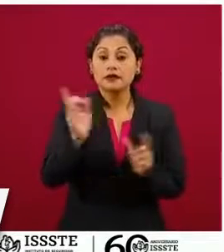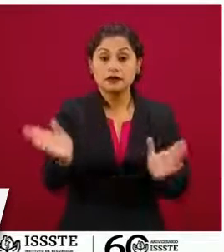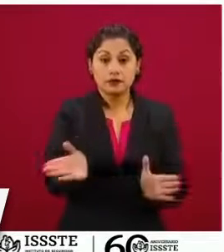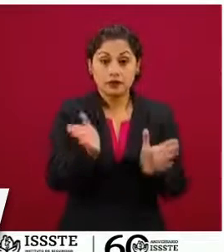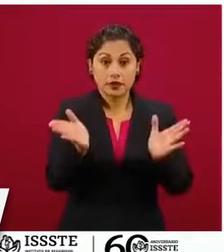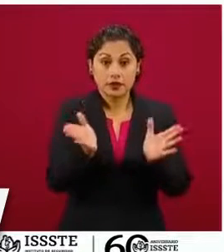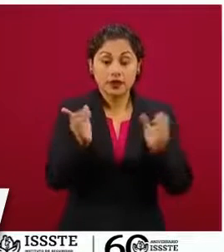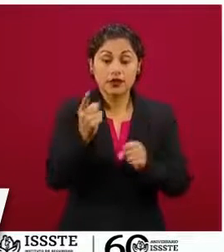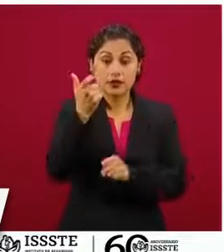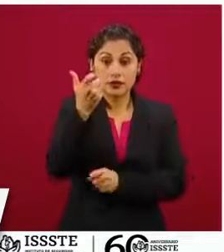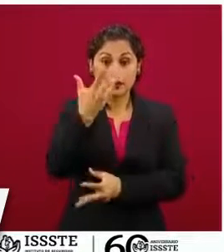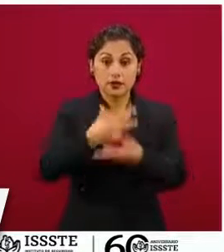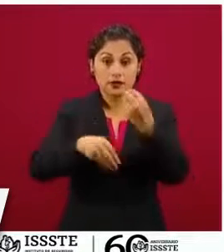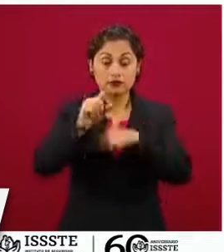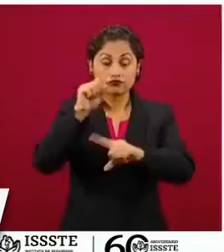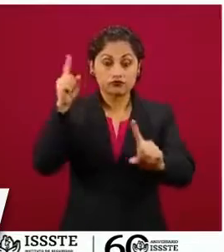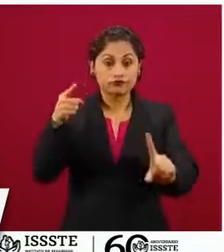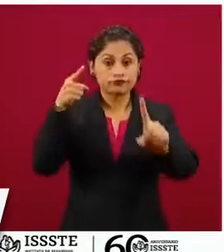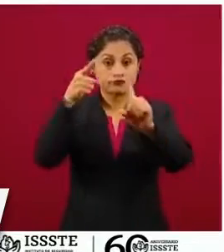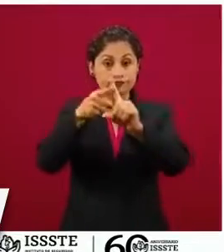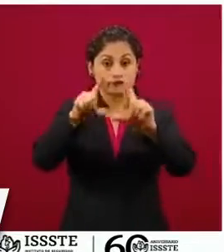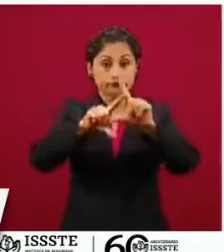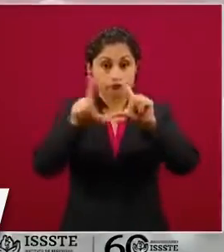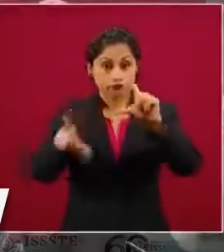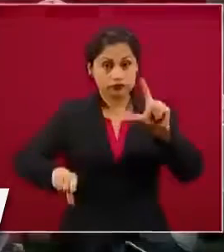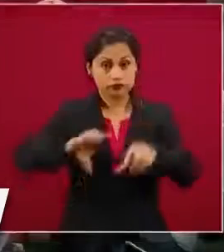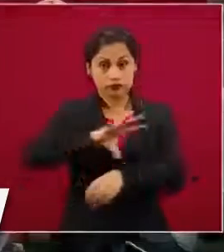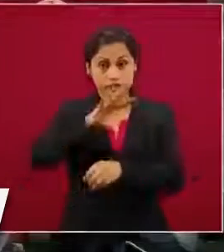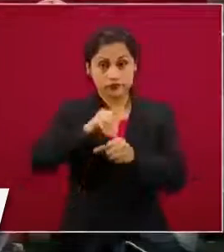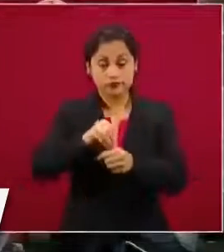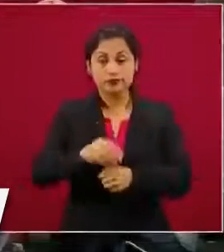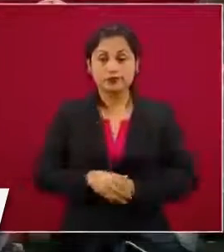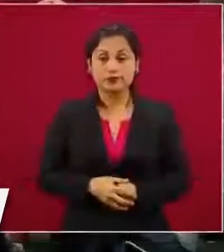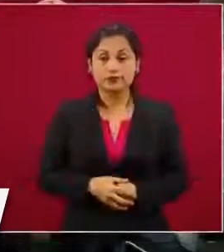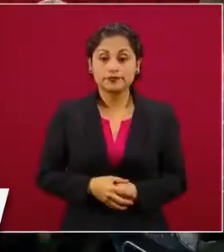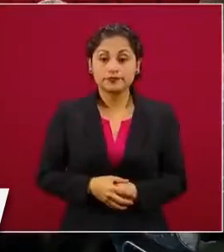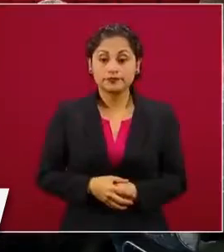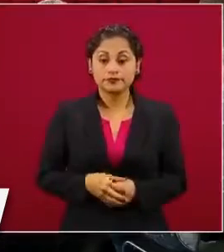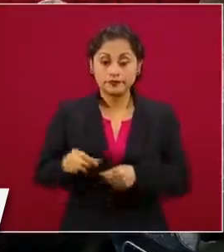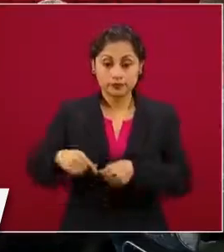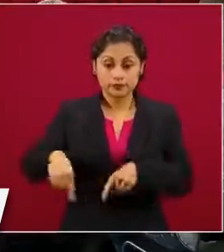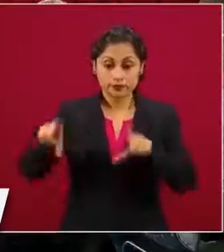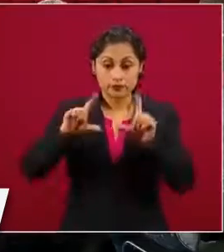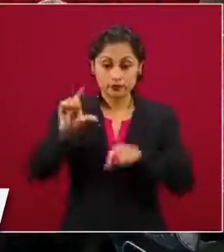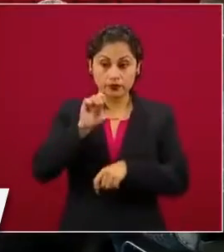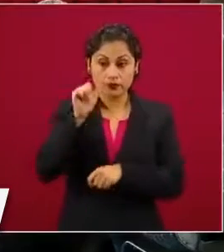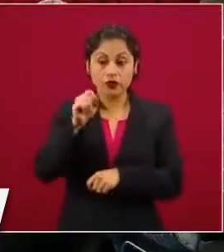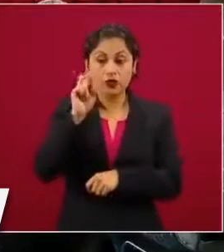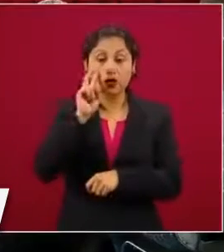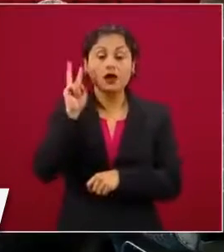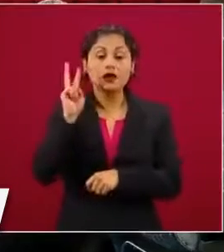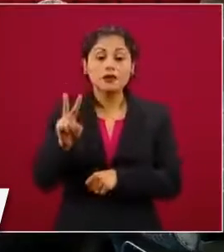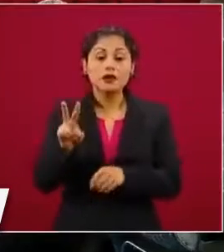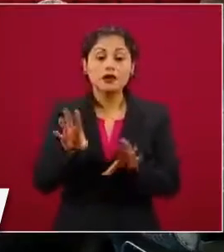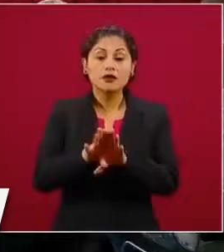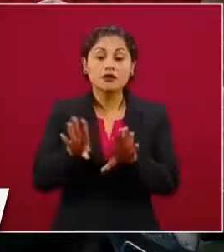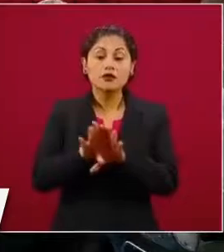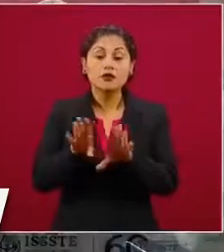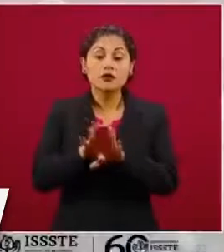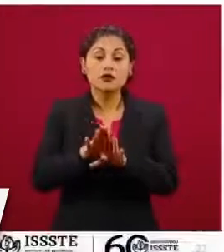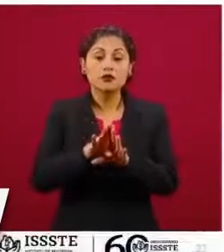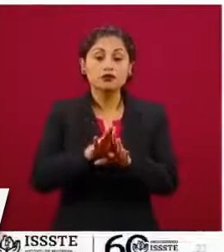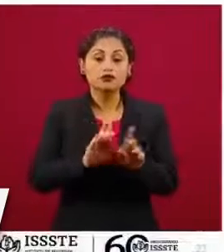reactivación económica que se quiere llevar a cabo. La siguiente lámina ilustra básicamente cómo se distribuyeron estos